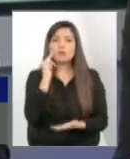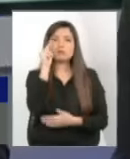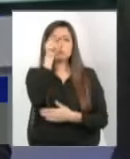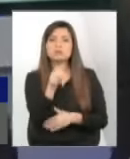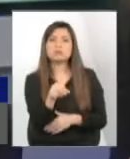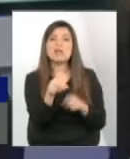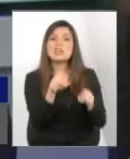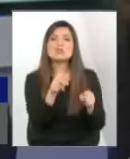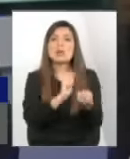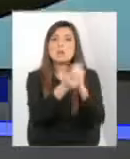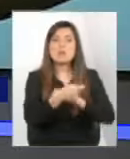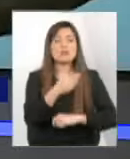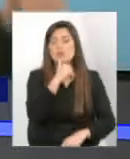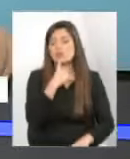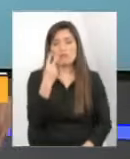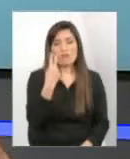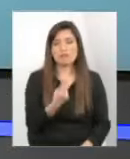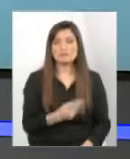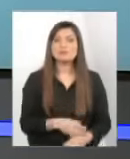que esto vaya a cambiar